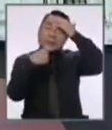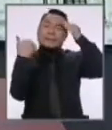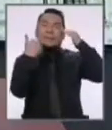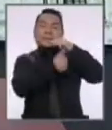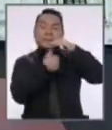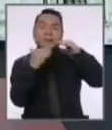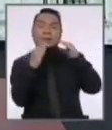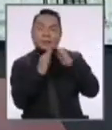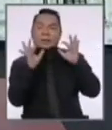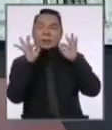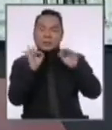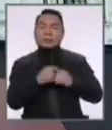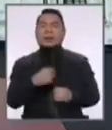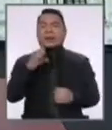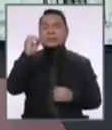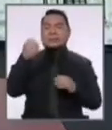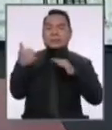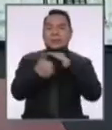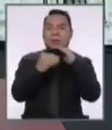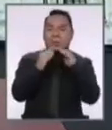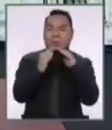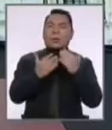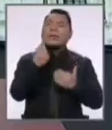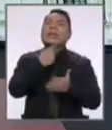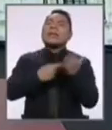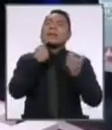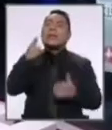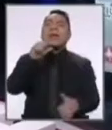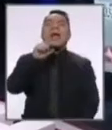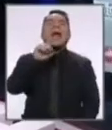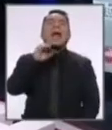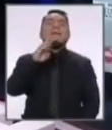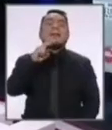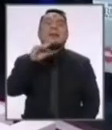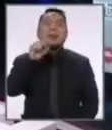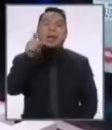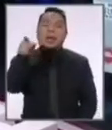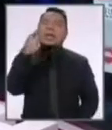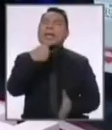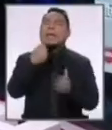inteligentes, eficientes o cero cuarentena, ¿qué nos dice el candidato Alberto Bengolea?